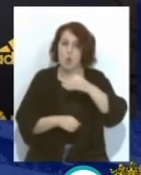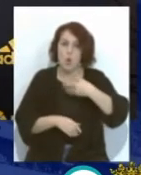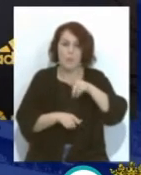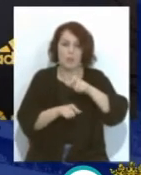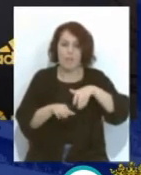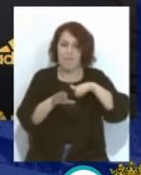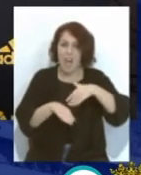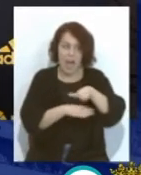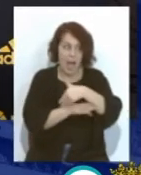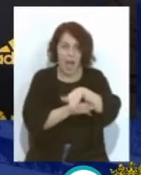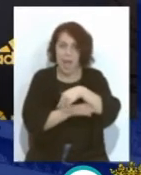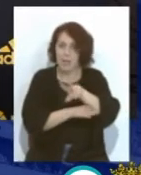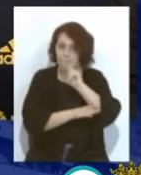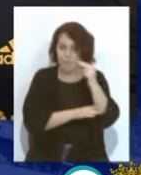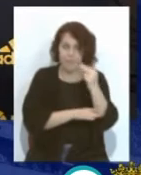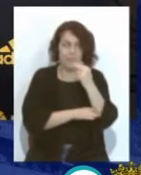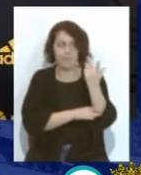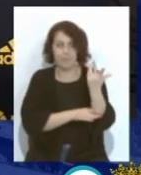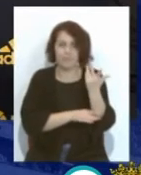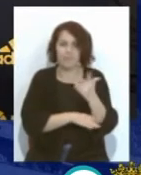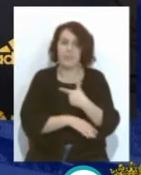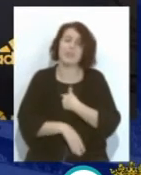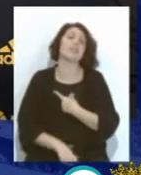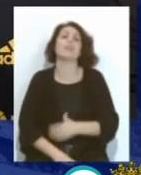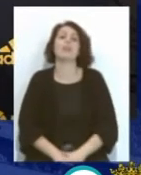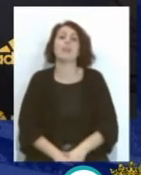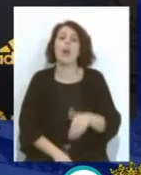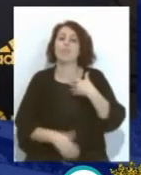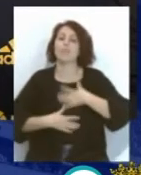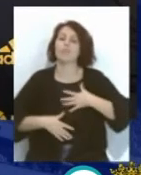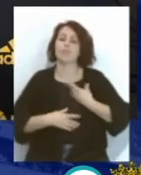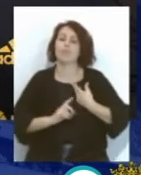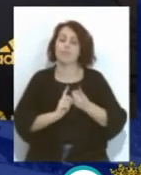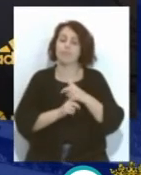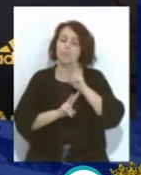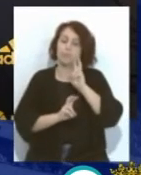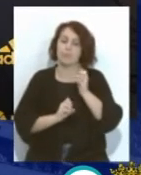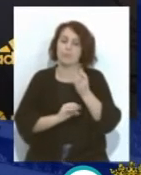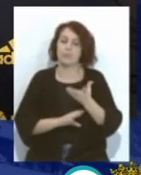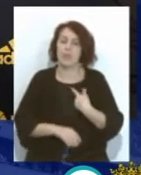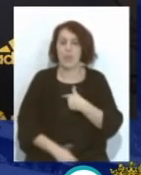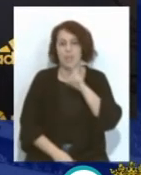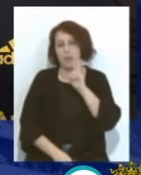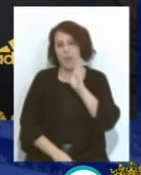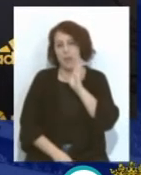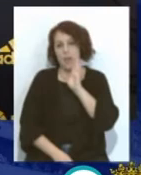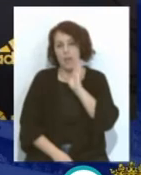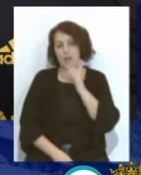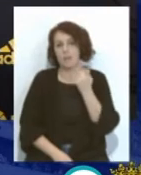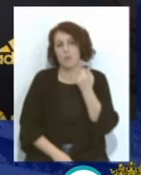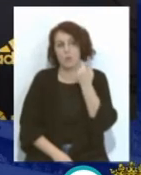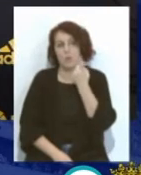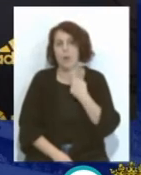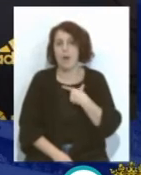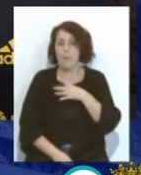afición Por las calles Y Bueno Veo a un buen Vestuario Que bueno Como te había Dicho antes Que creo que Una de las